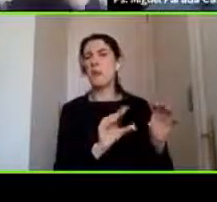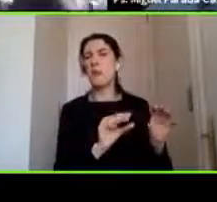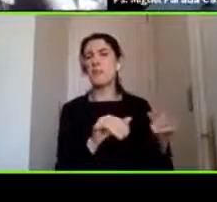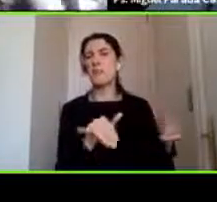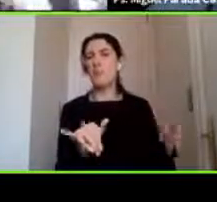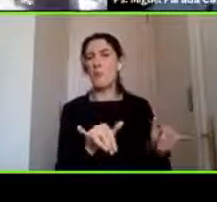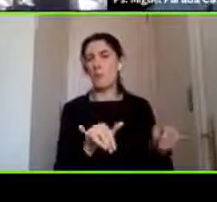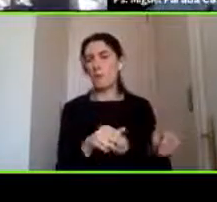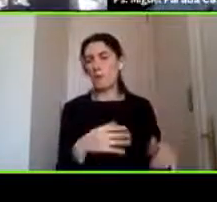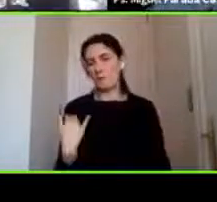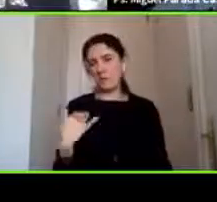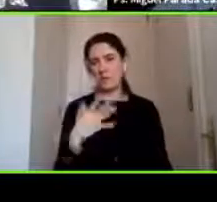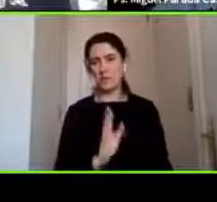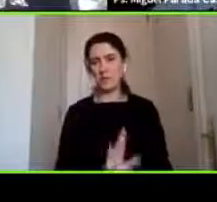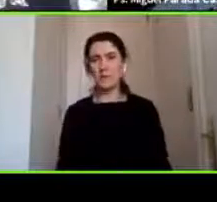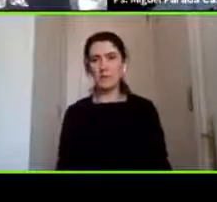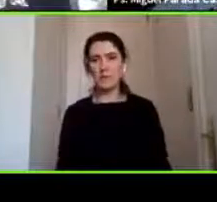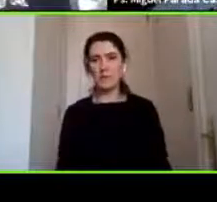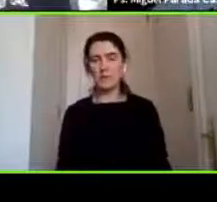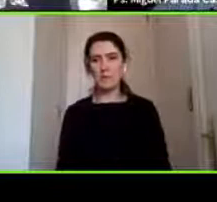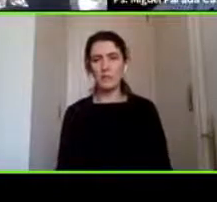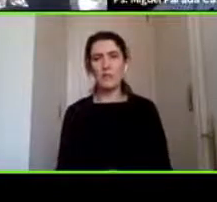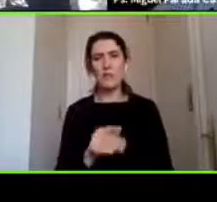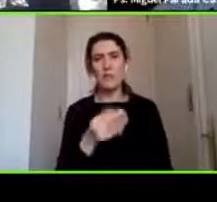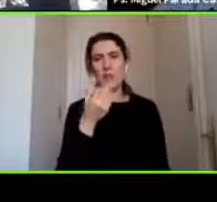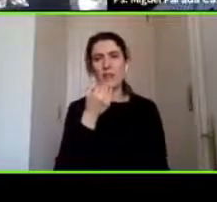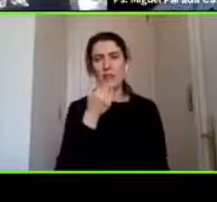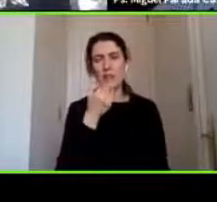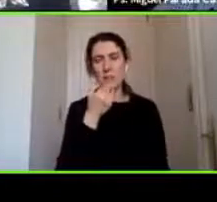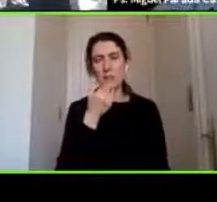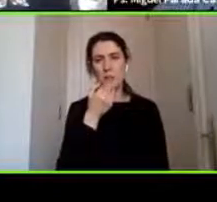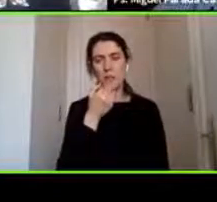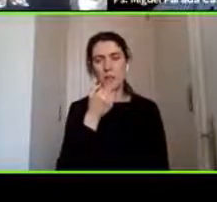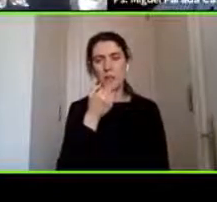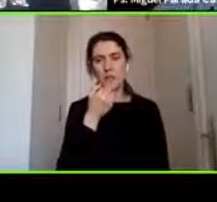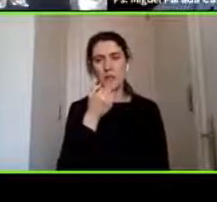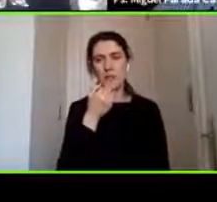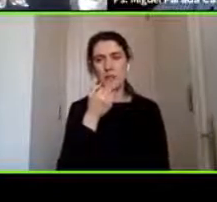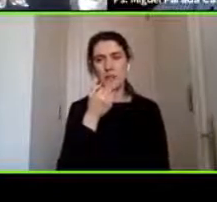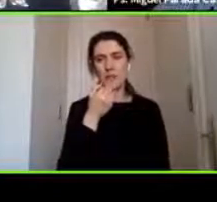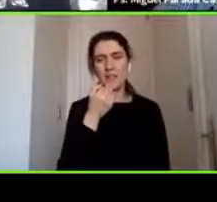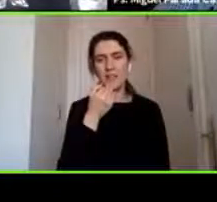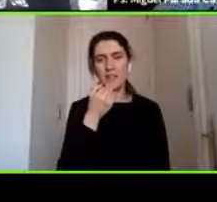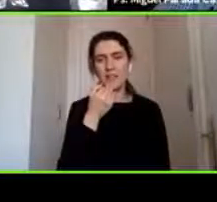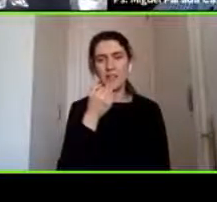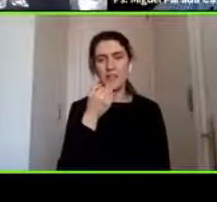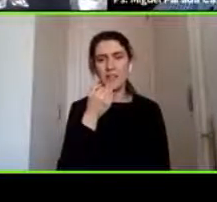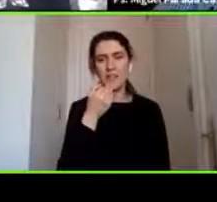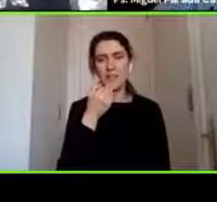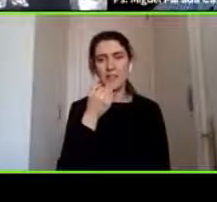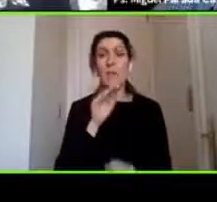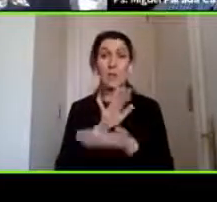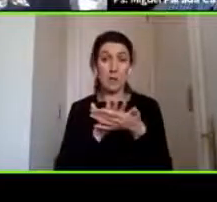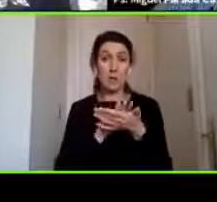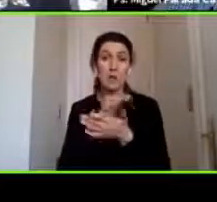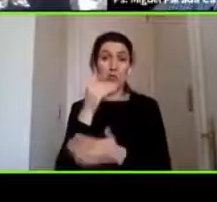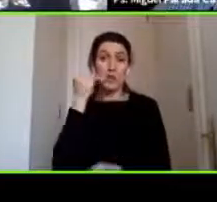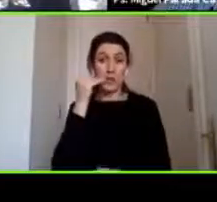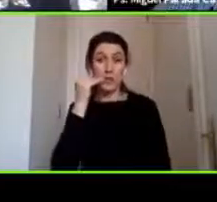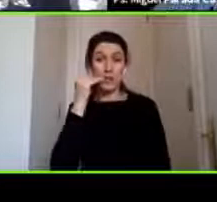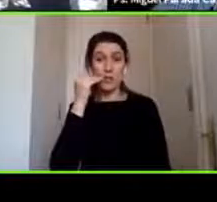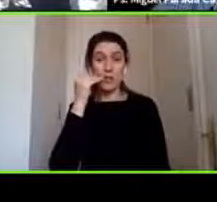respecto y quizás que eso también afecte como el tema de las estadísticas de niños que tuvieron en un inicio una lesión y que ahora